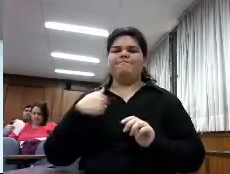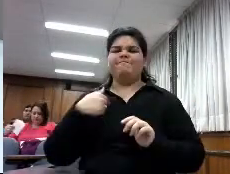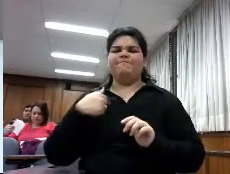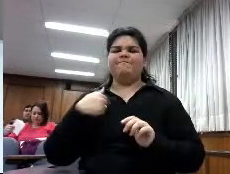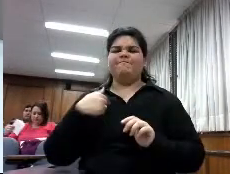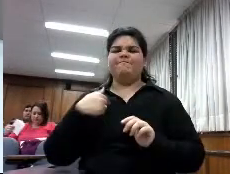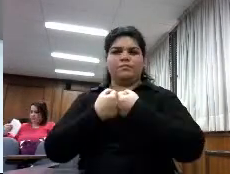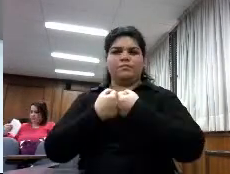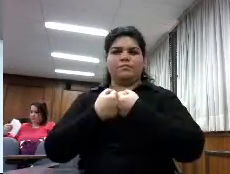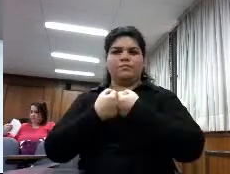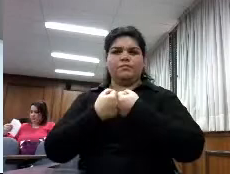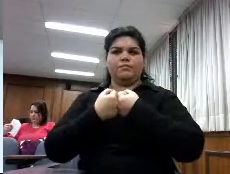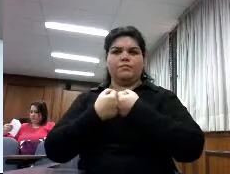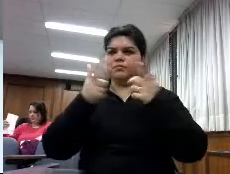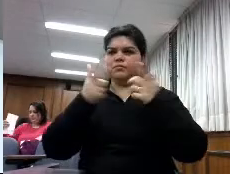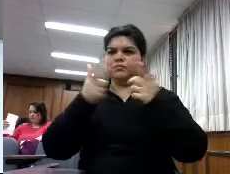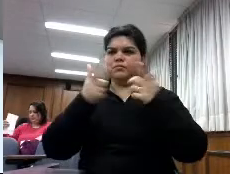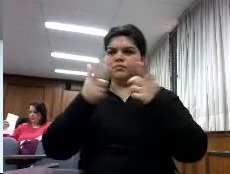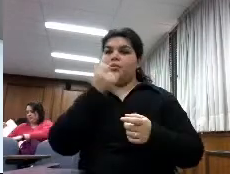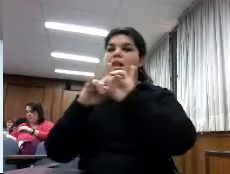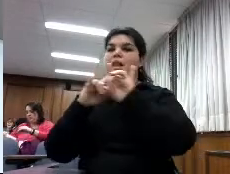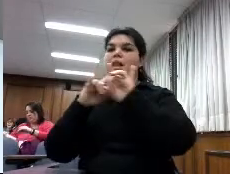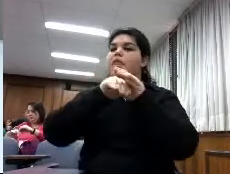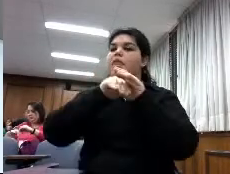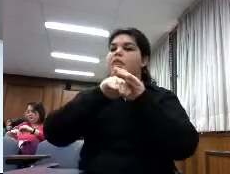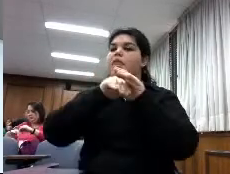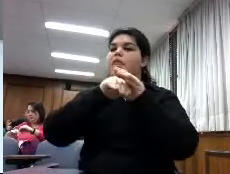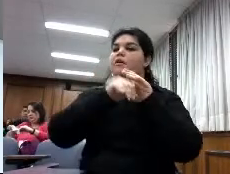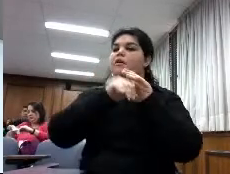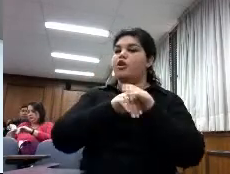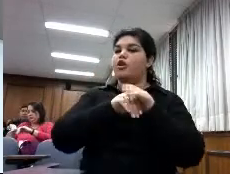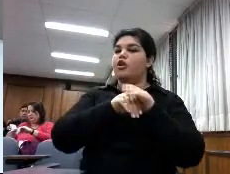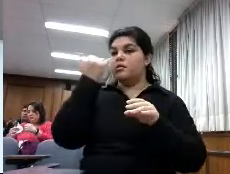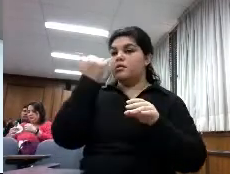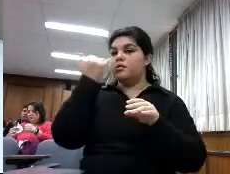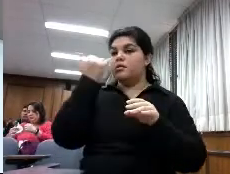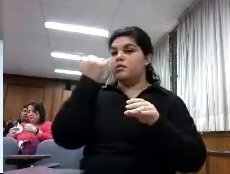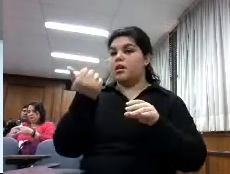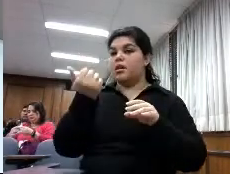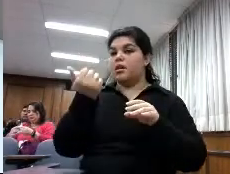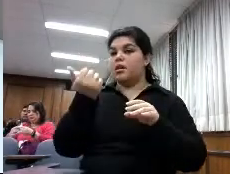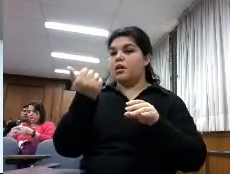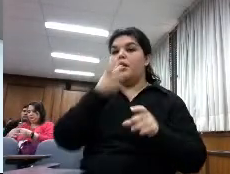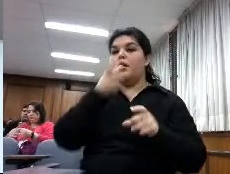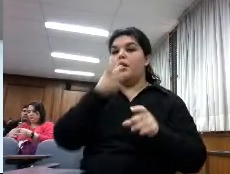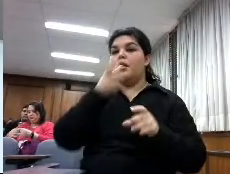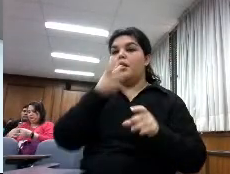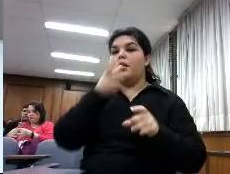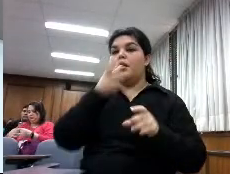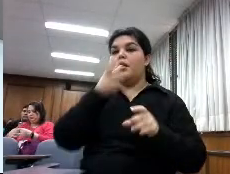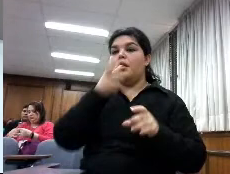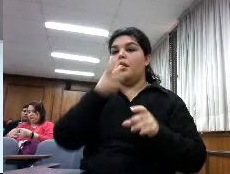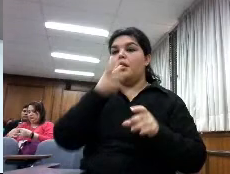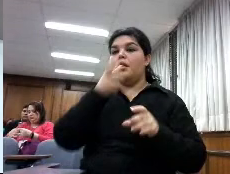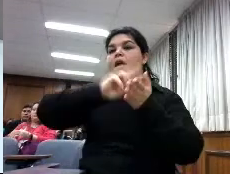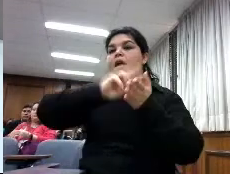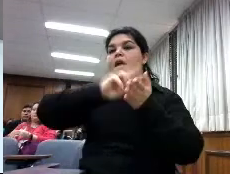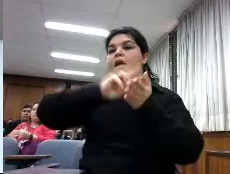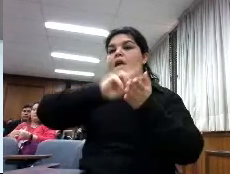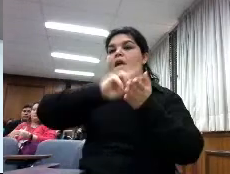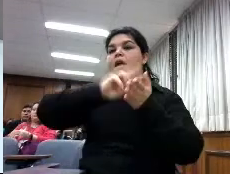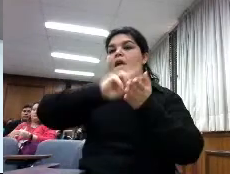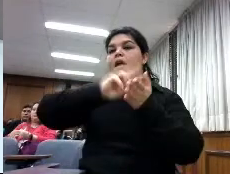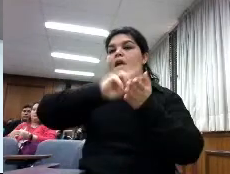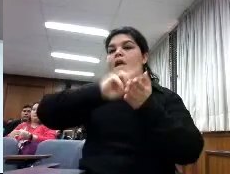como se está formando a la gente en el tema de lectura digital se está formando a la gente en técnicas como